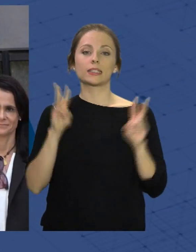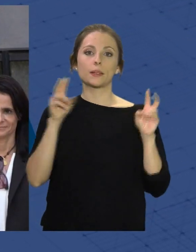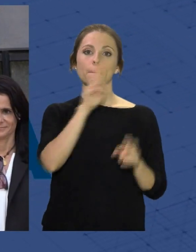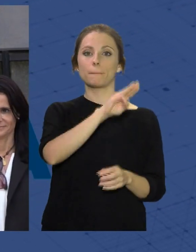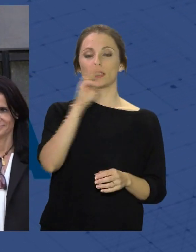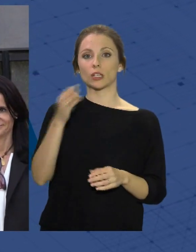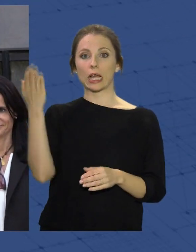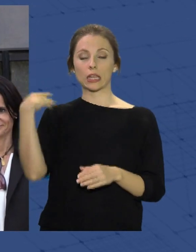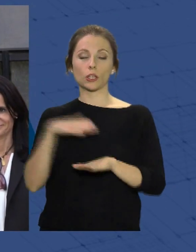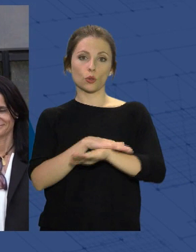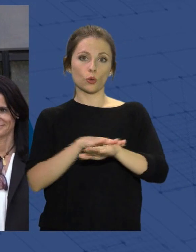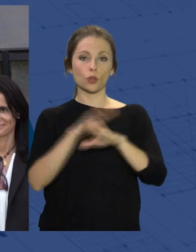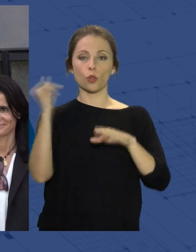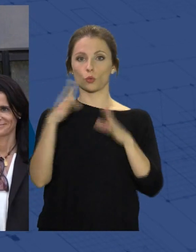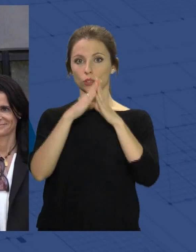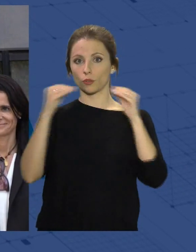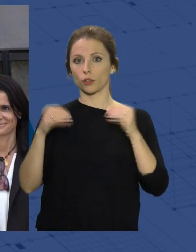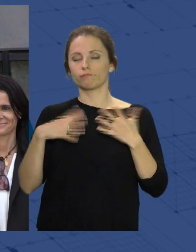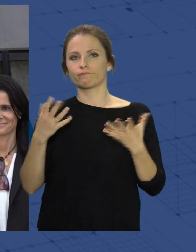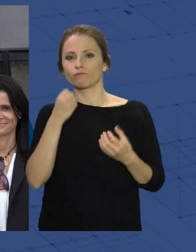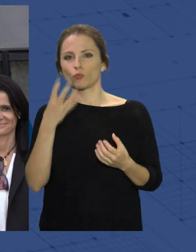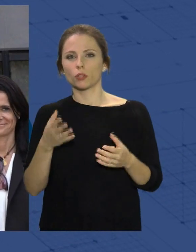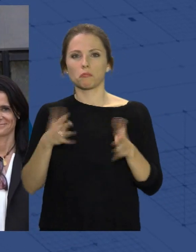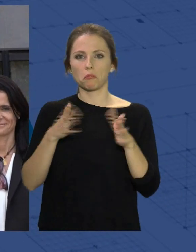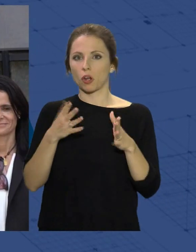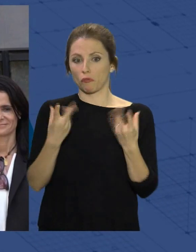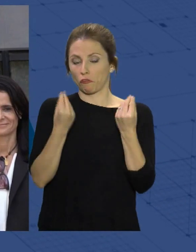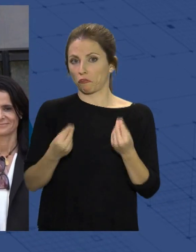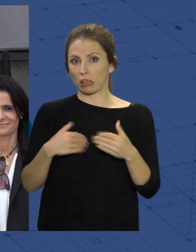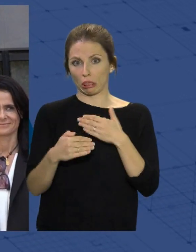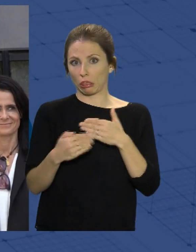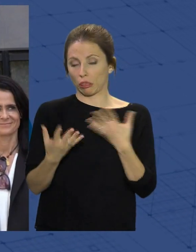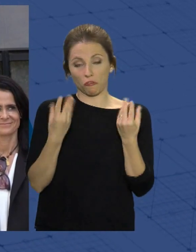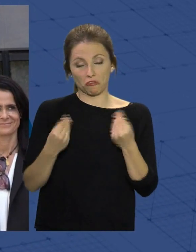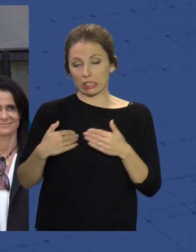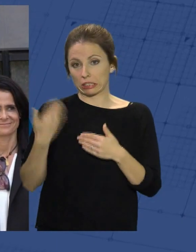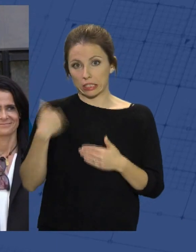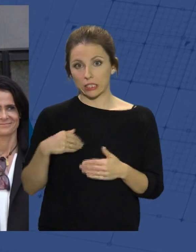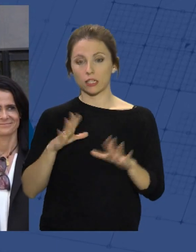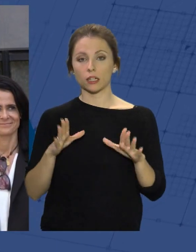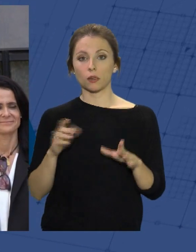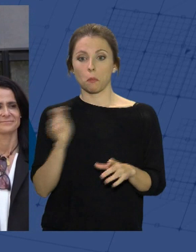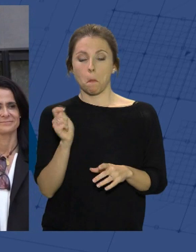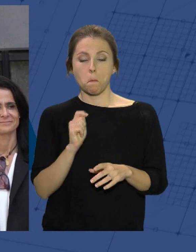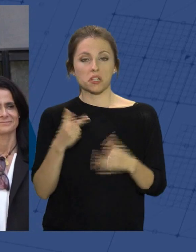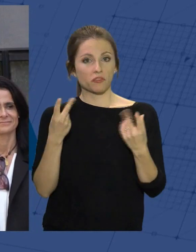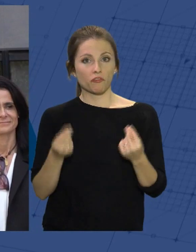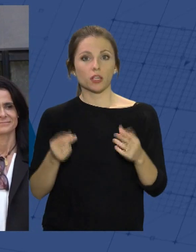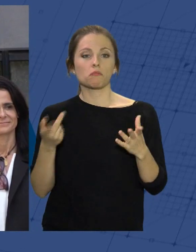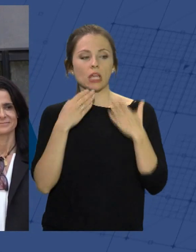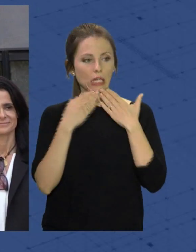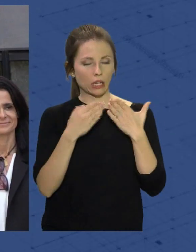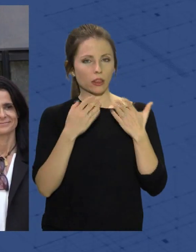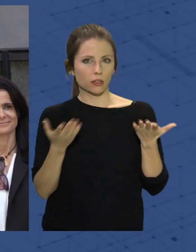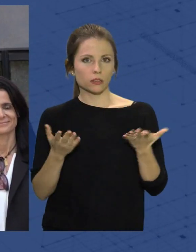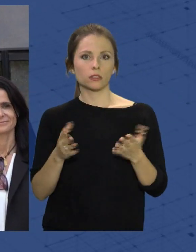gobierno de la Junta de Andalucía y que está prácticamente culminado. Le quedan unos meses y podremos verle en breve, cosa que hay que agradecerle, no